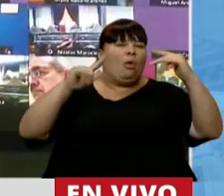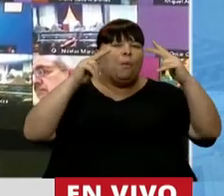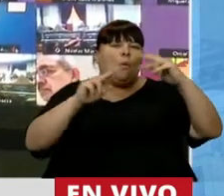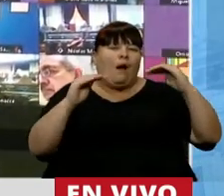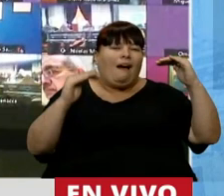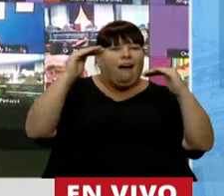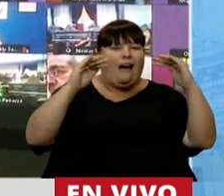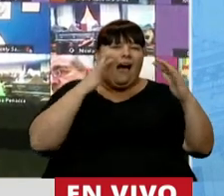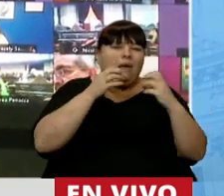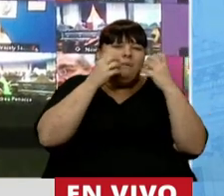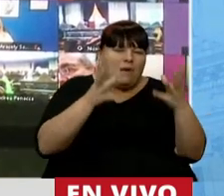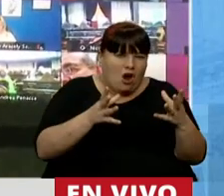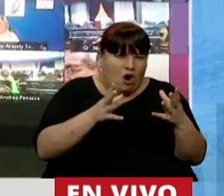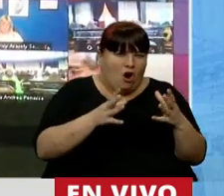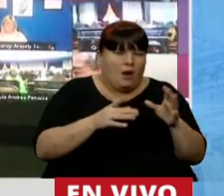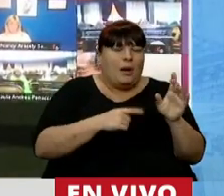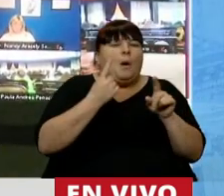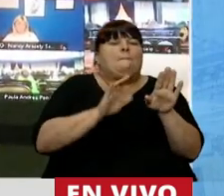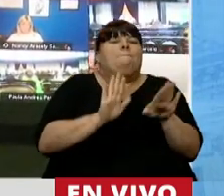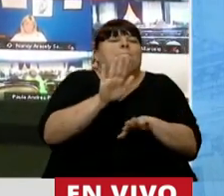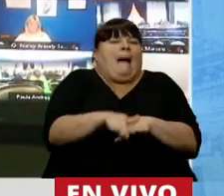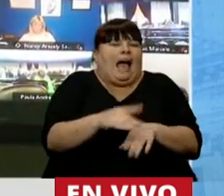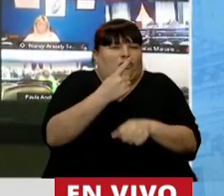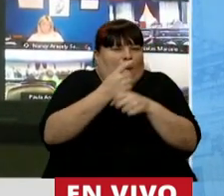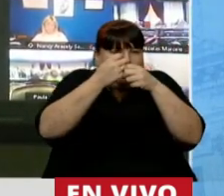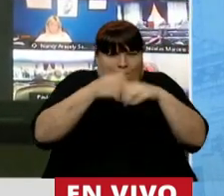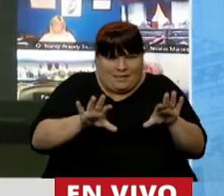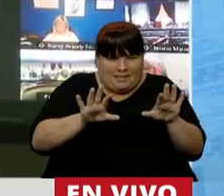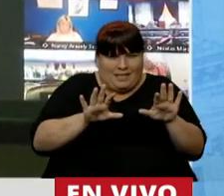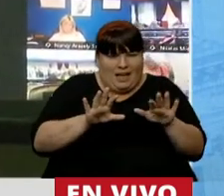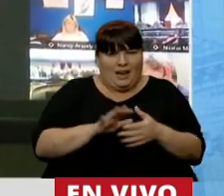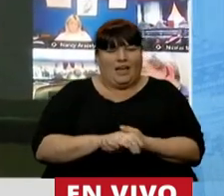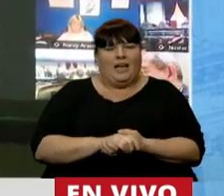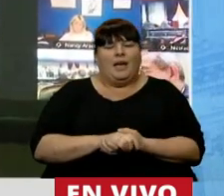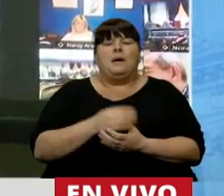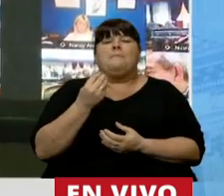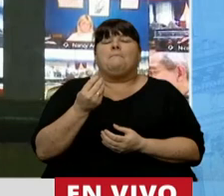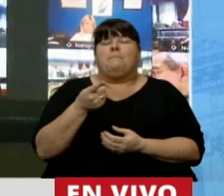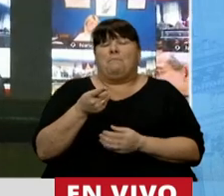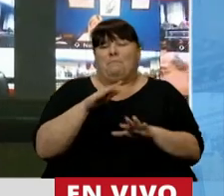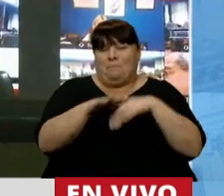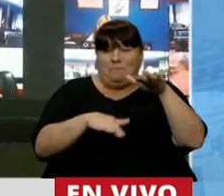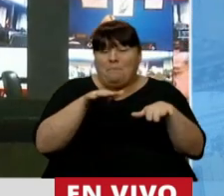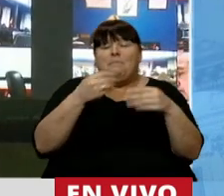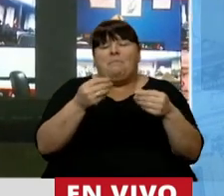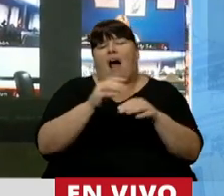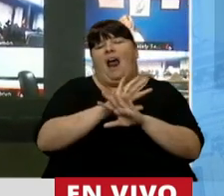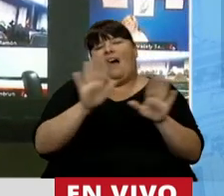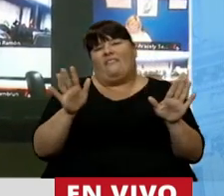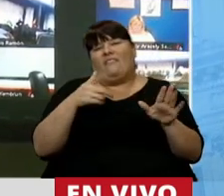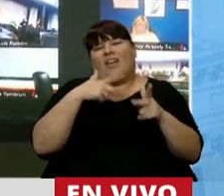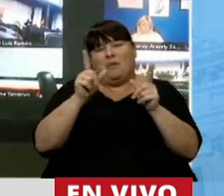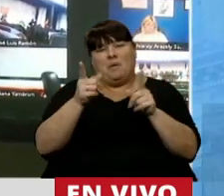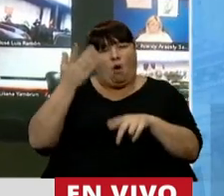histórica. Es un primer paso, un puntapié inicial para que terminemos, como le